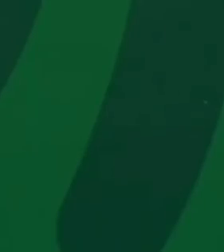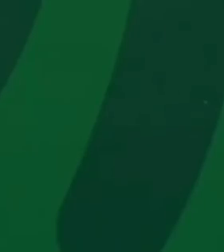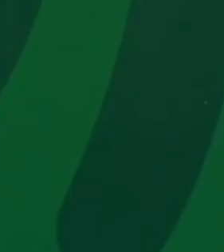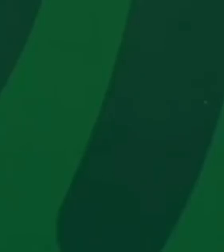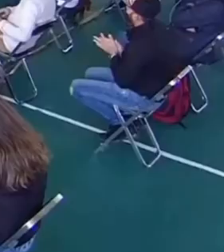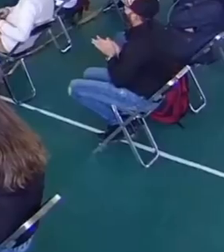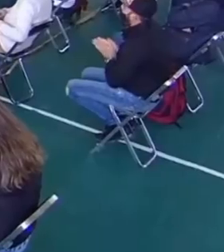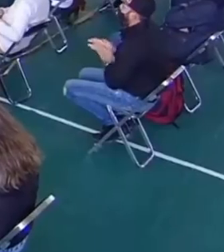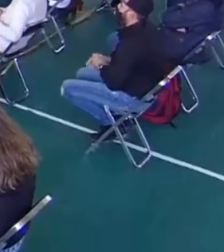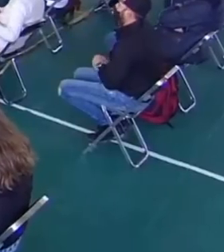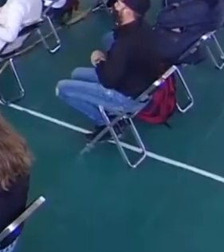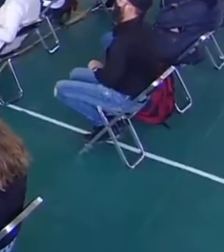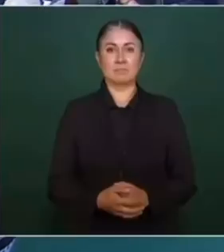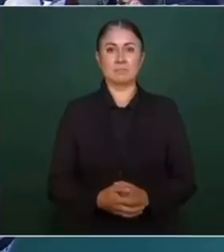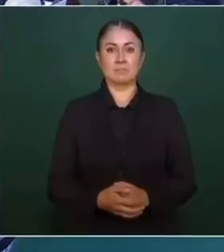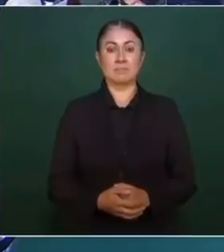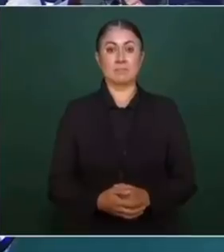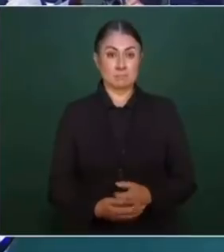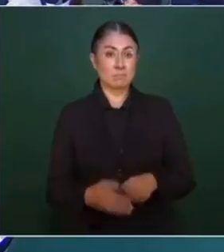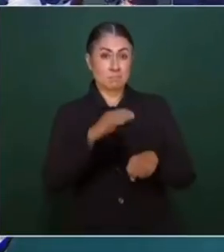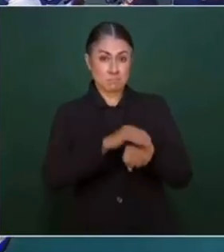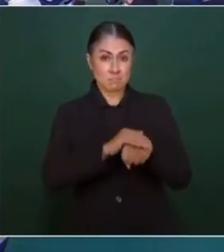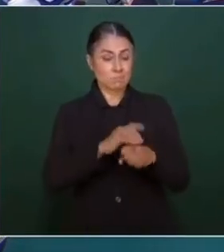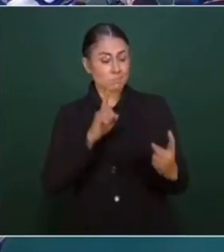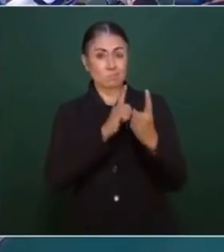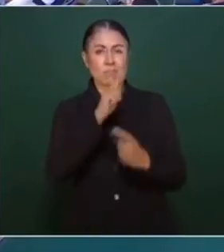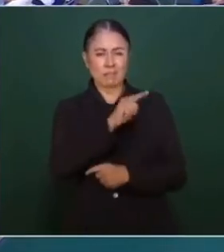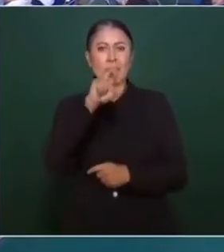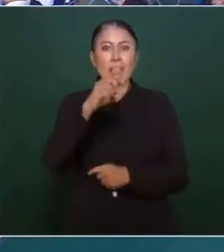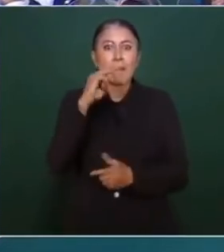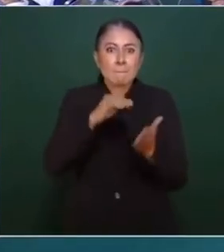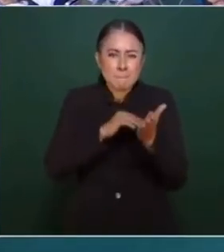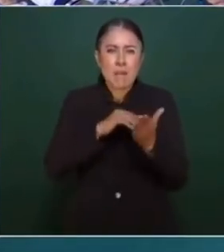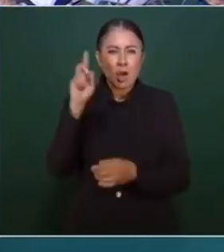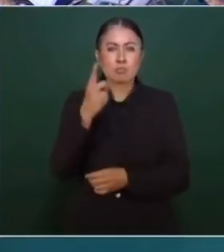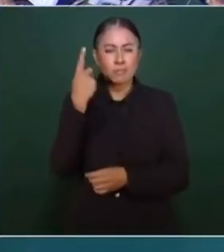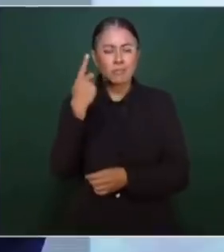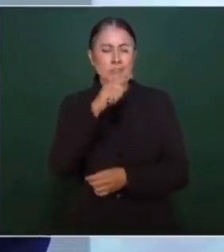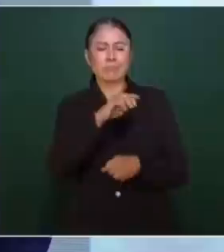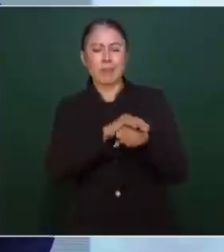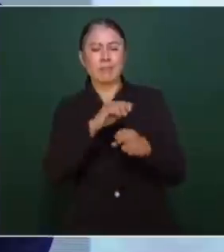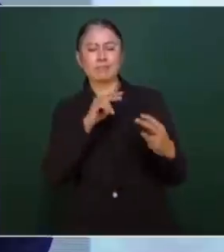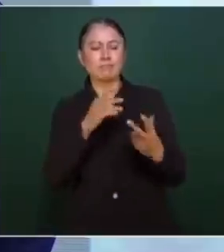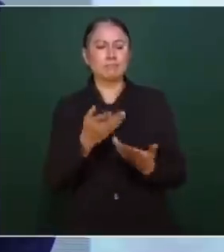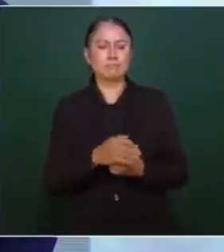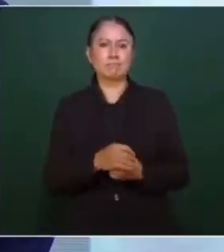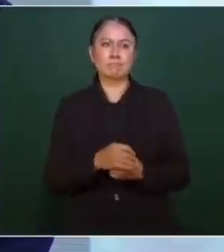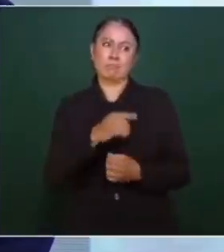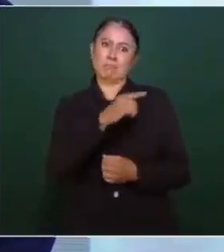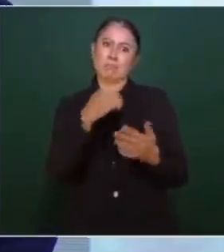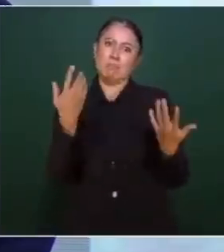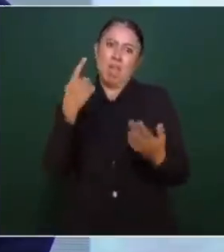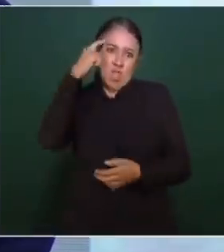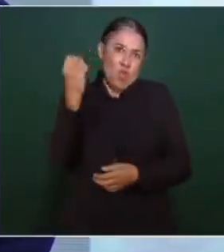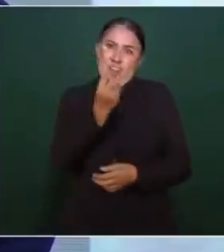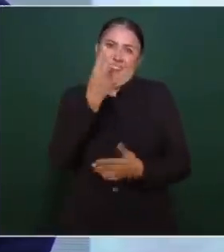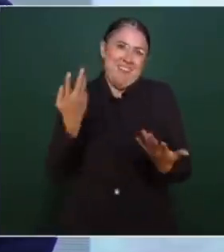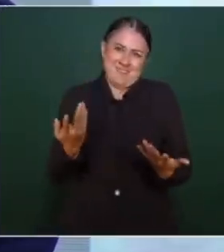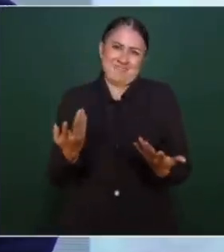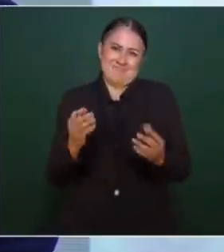como lo encontraron allá en la boda de Santiago, con 30 mil dólares, pues debe estar enojadísimo,